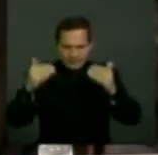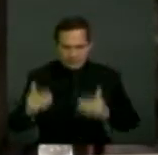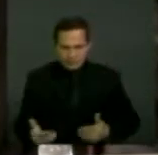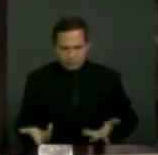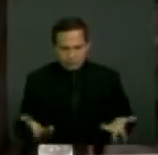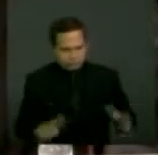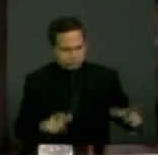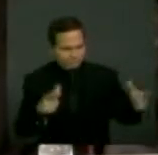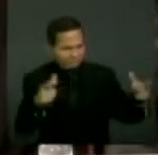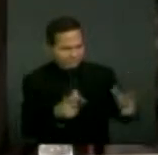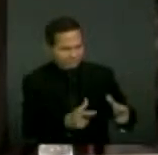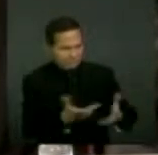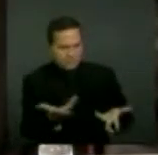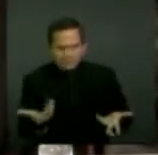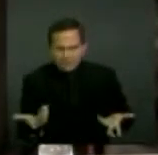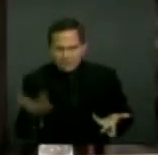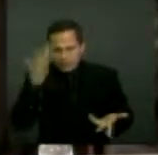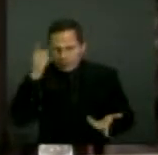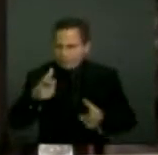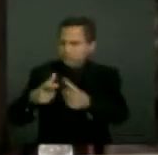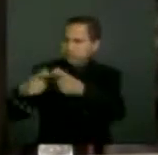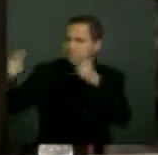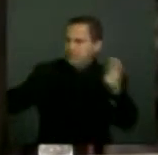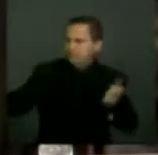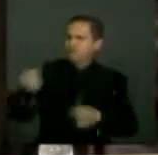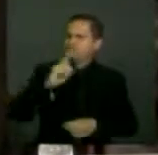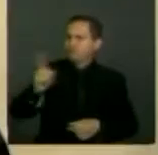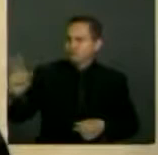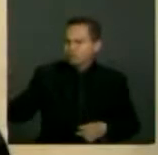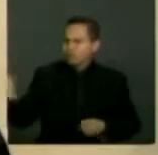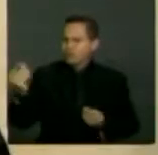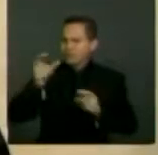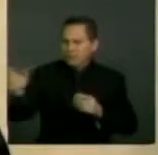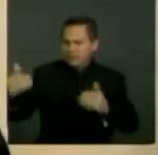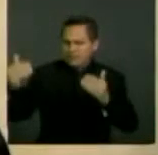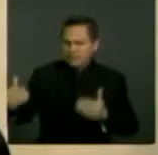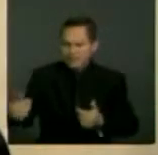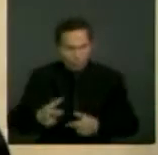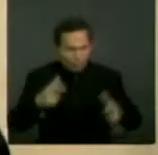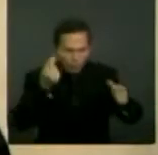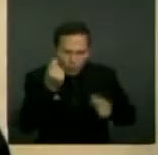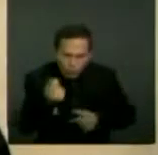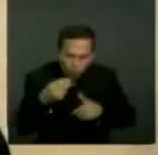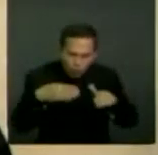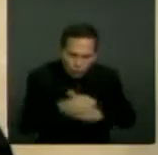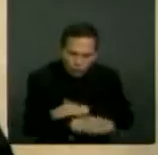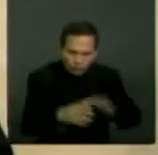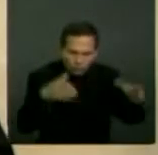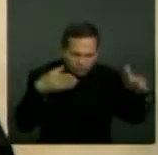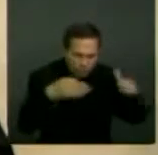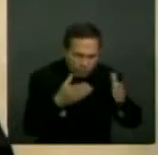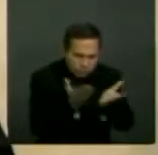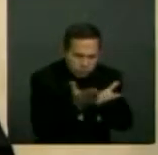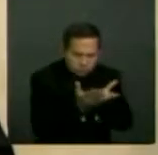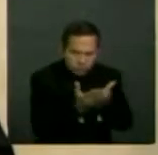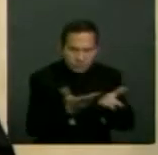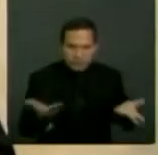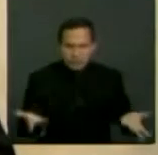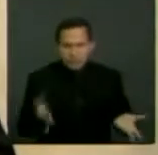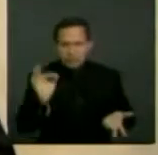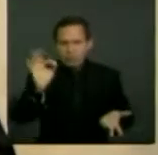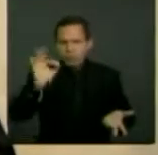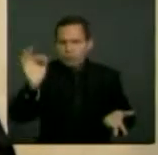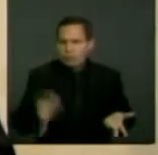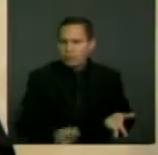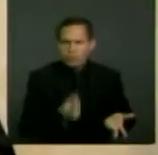discapacidad en el país. En el Censo de 2005 se reportaron 392.084 menores con discapacidad y de estos 119